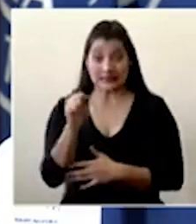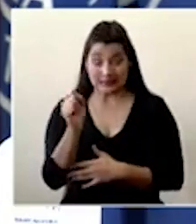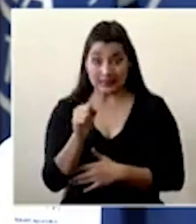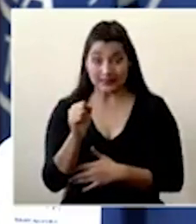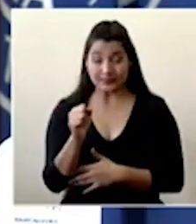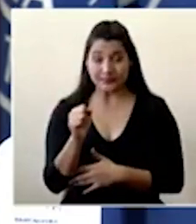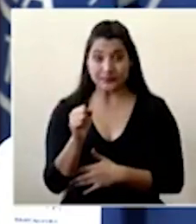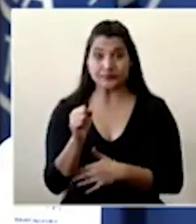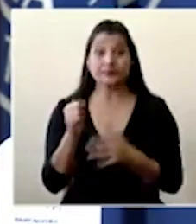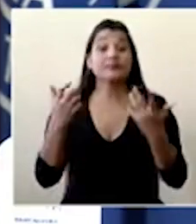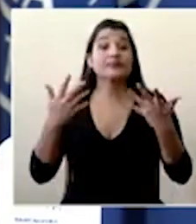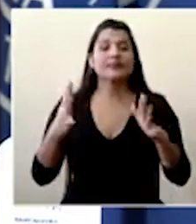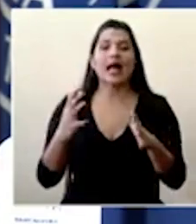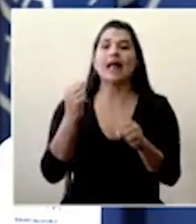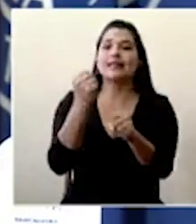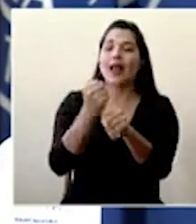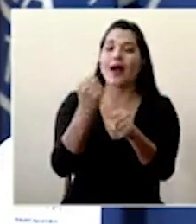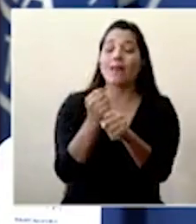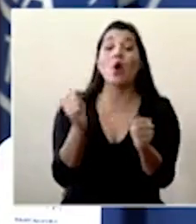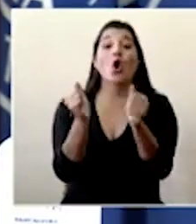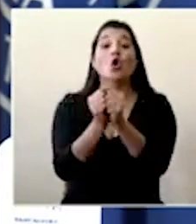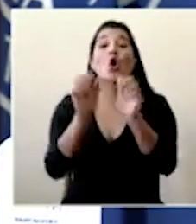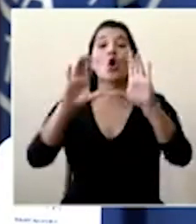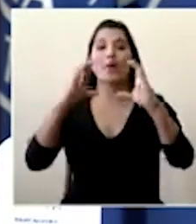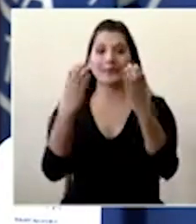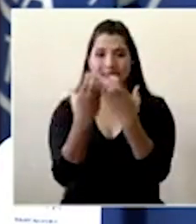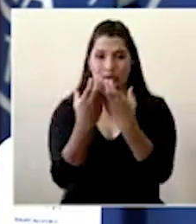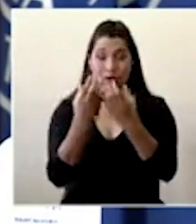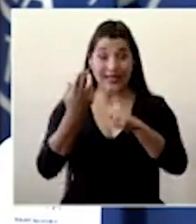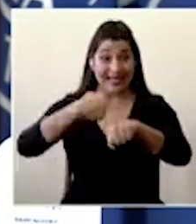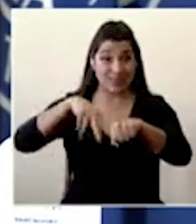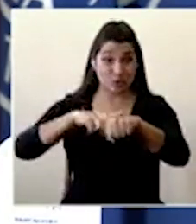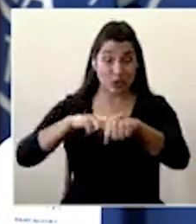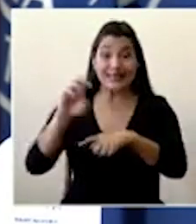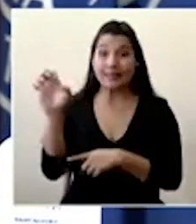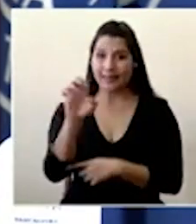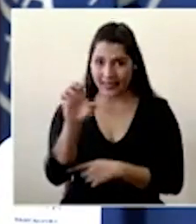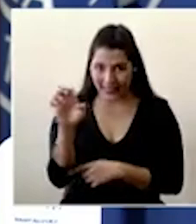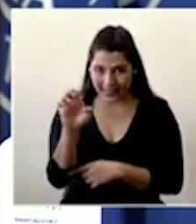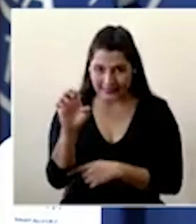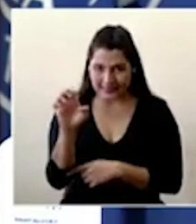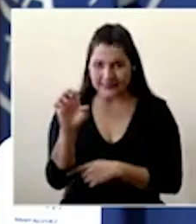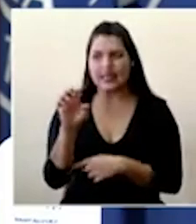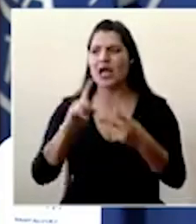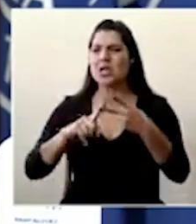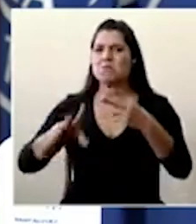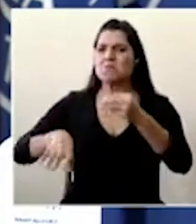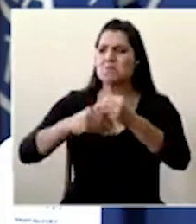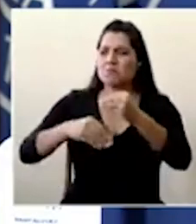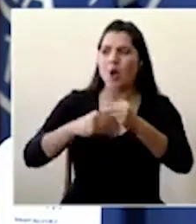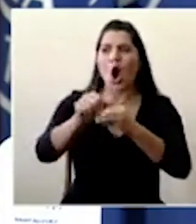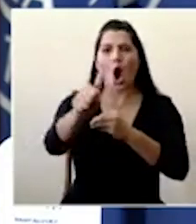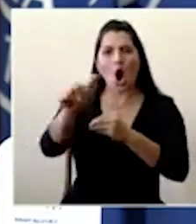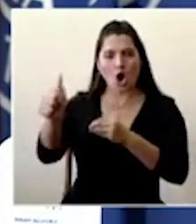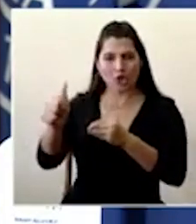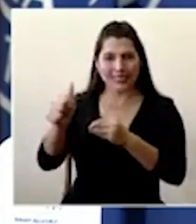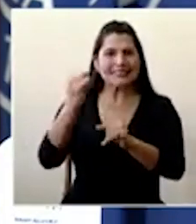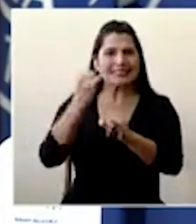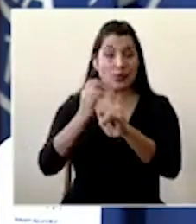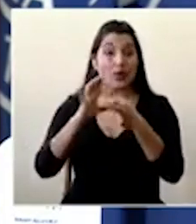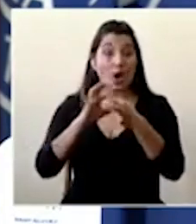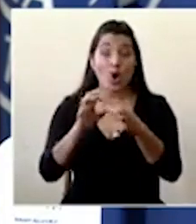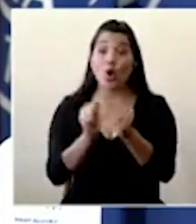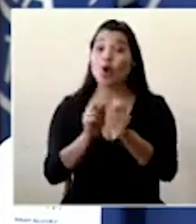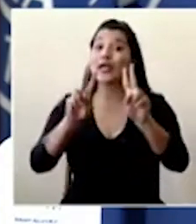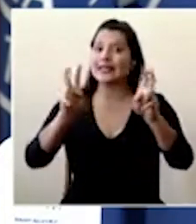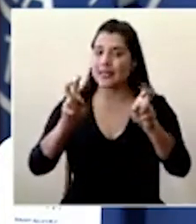ya se ha estado trabajando con la comisión nacional de emergencias y ahí también se ha incorporado el MIBA y otras instituciones que tienen que ver con este tema